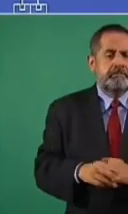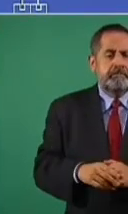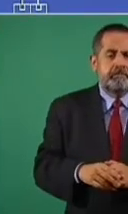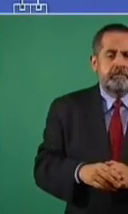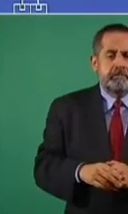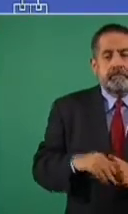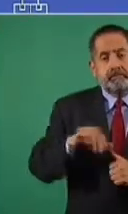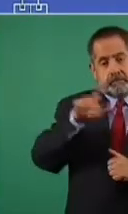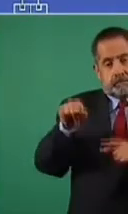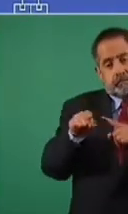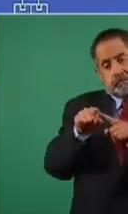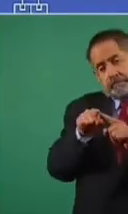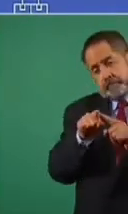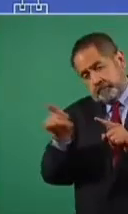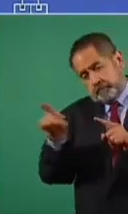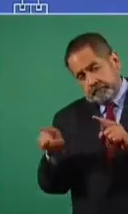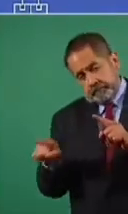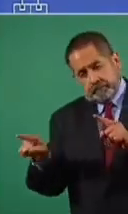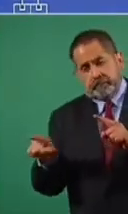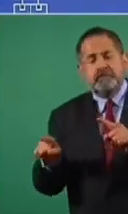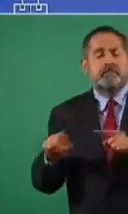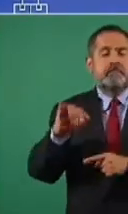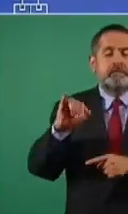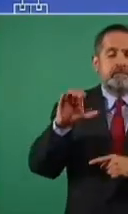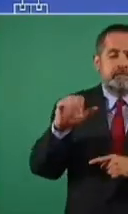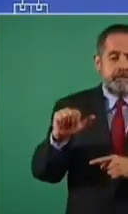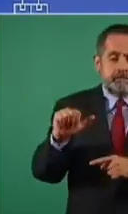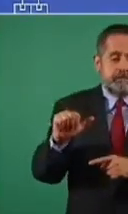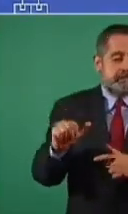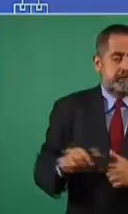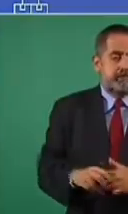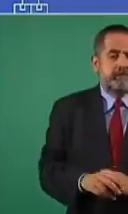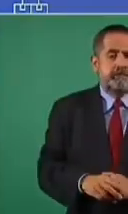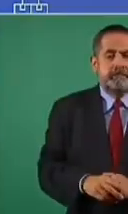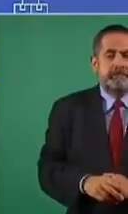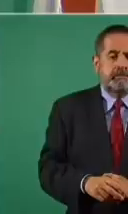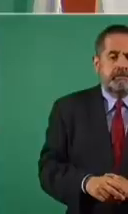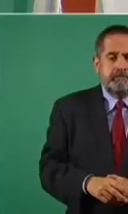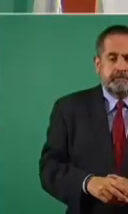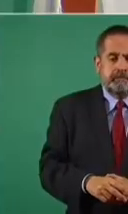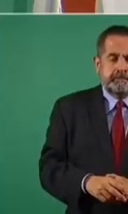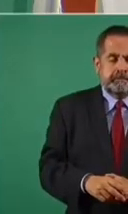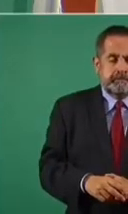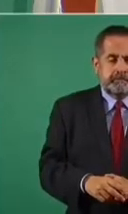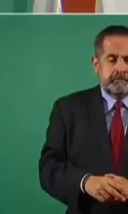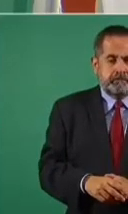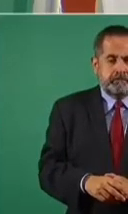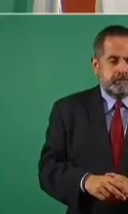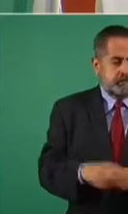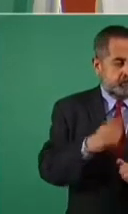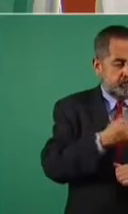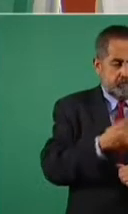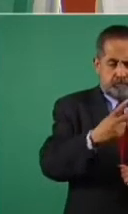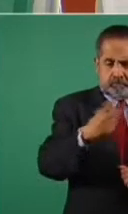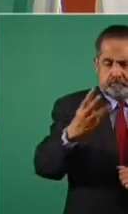Y todo esto está a cargo de Ica, es el tramo cuatro.